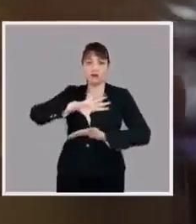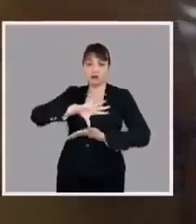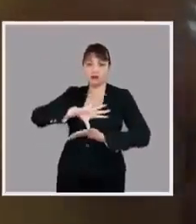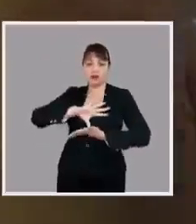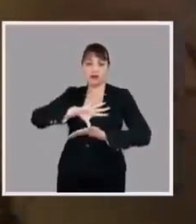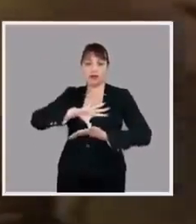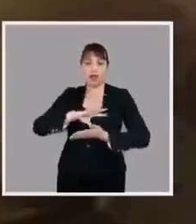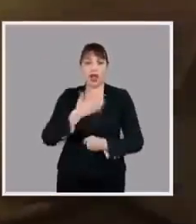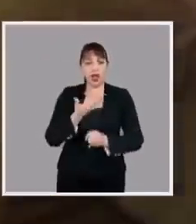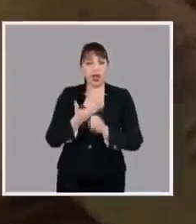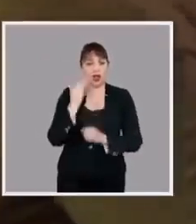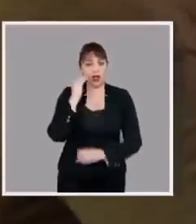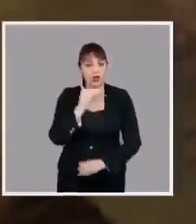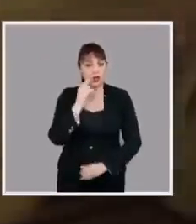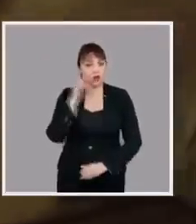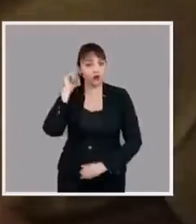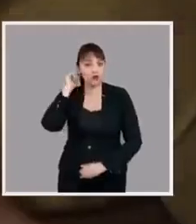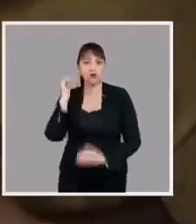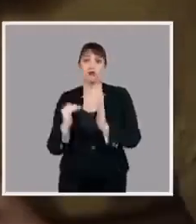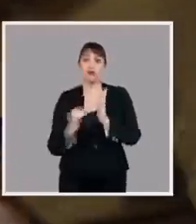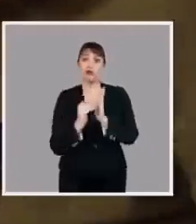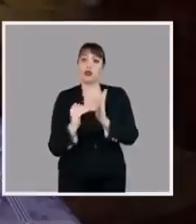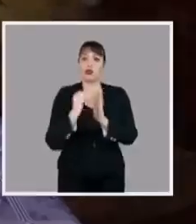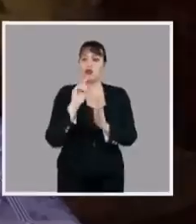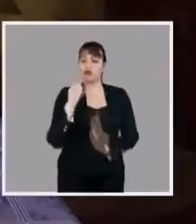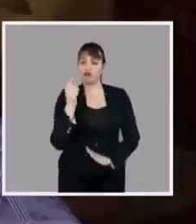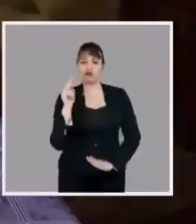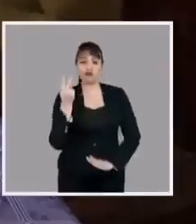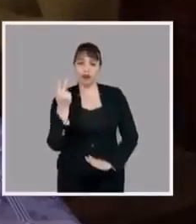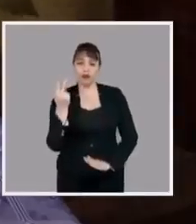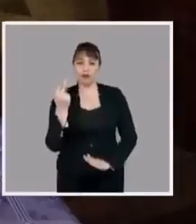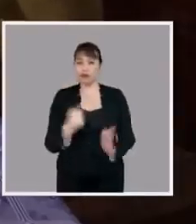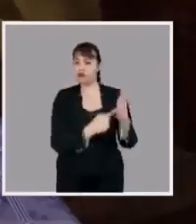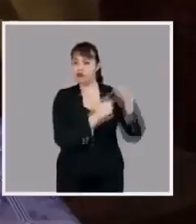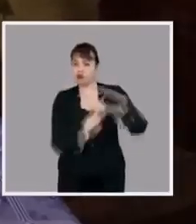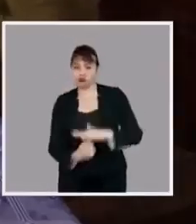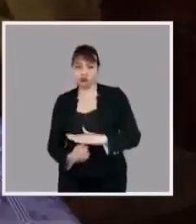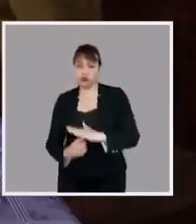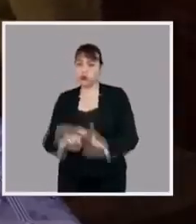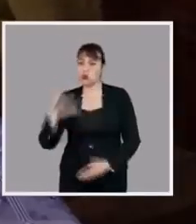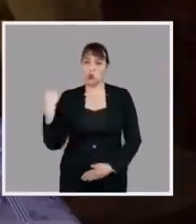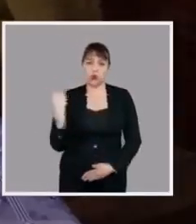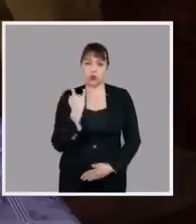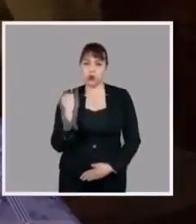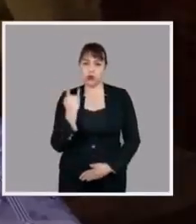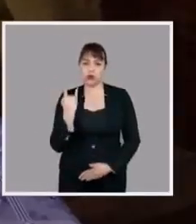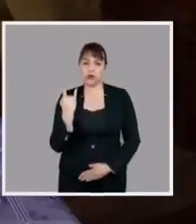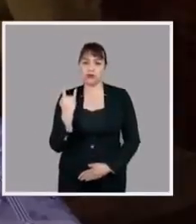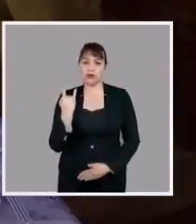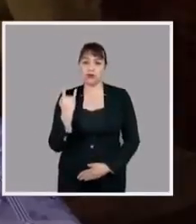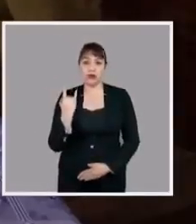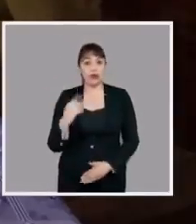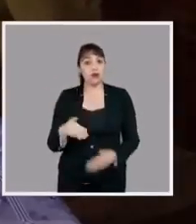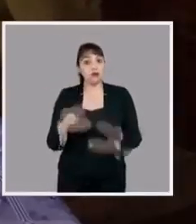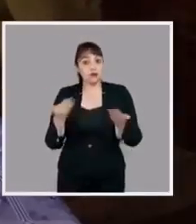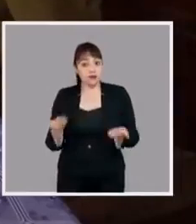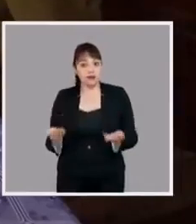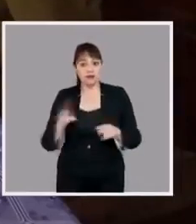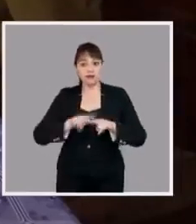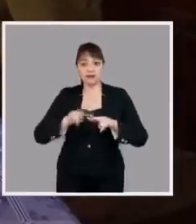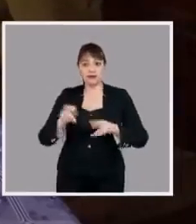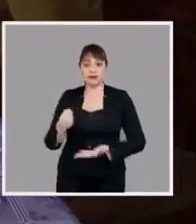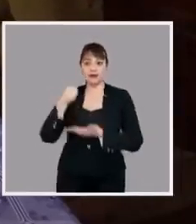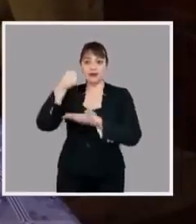permitir como país que haya niños y niñas de primera y segunda clase. Hay que terminar de manera urgente con esta discriminación. Para esto,